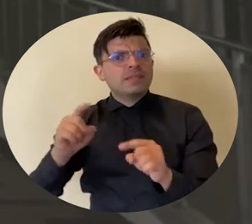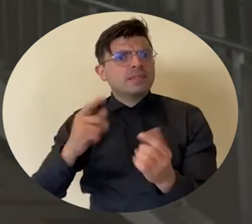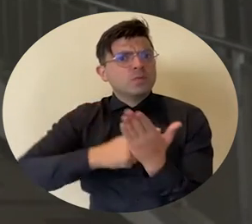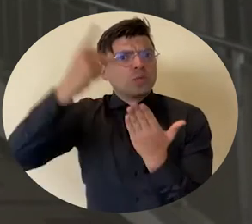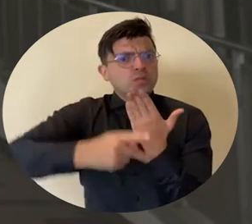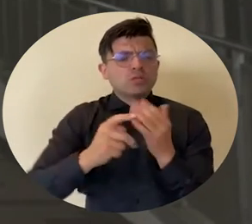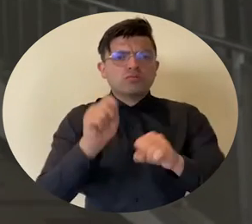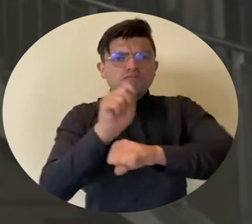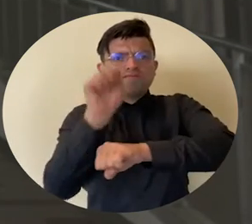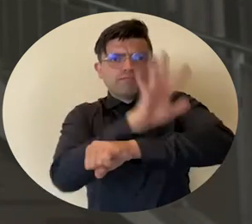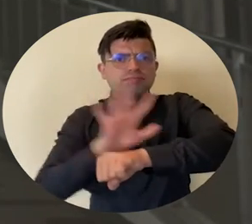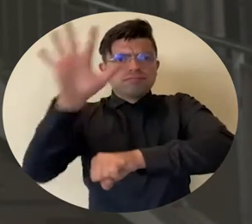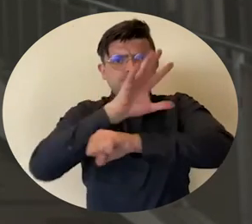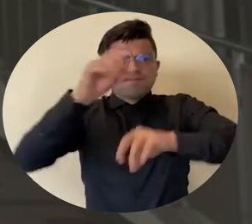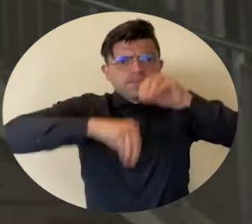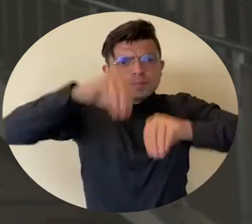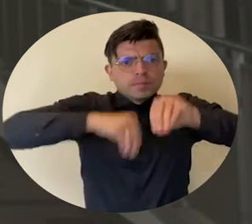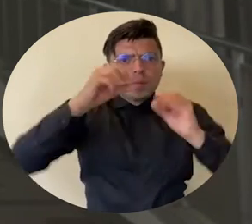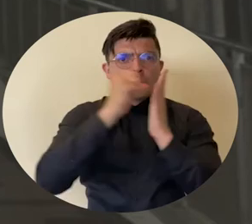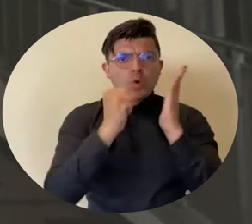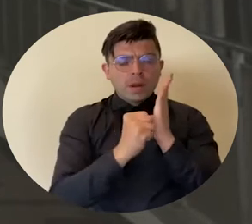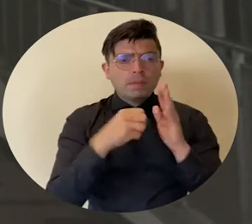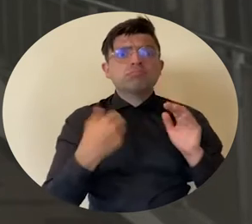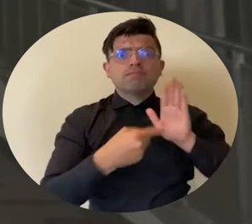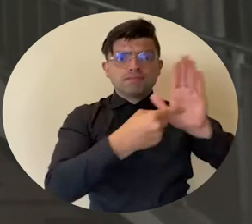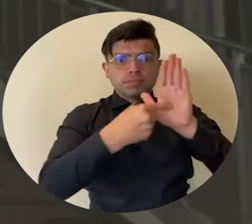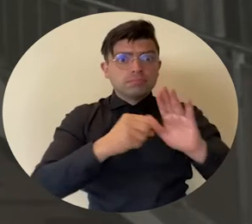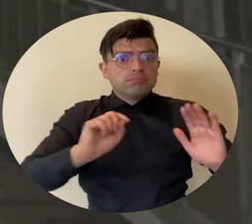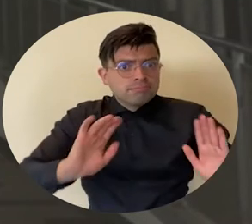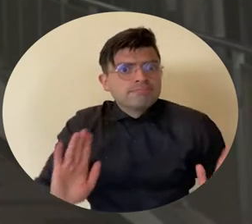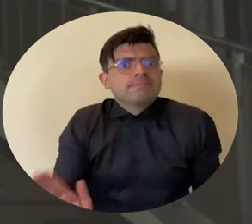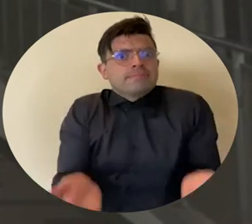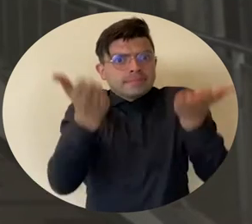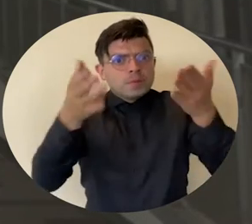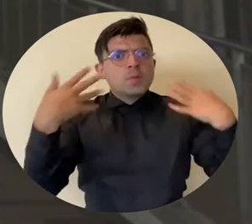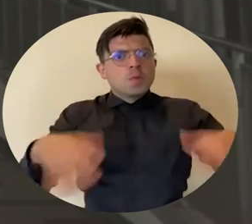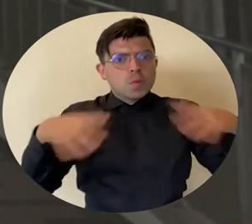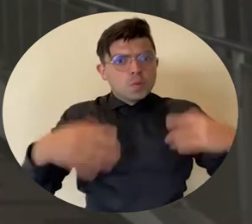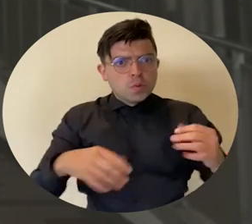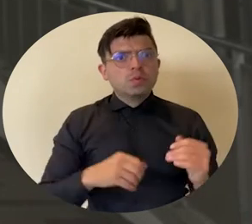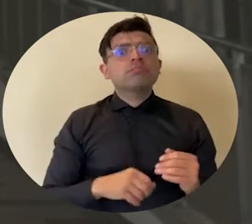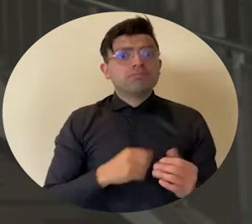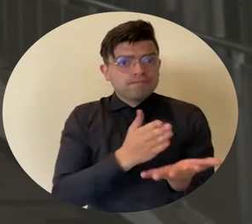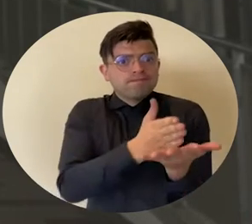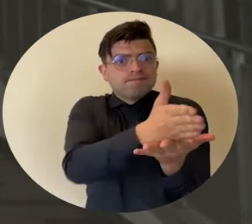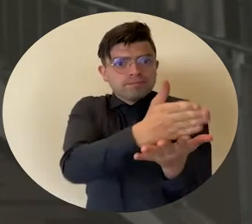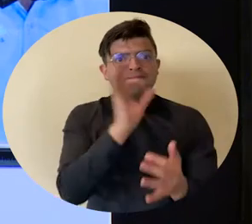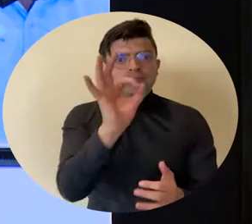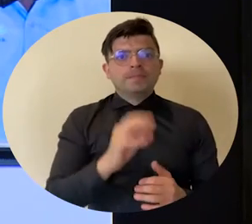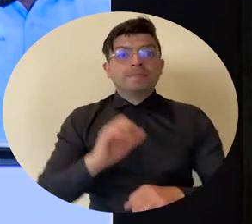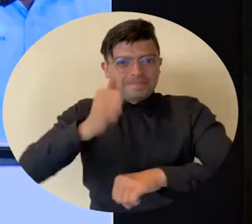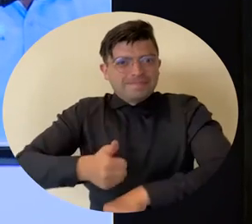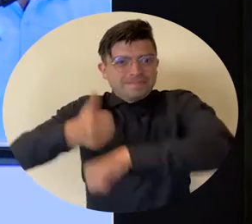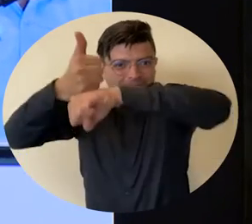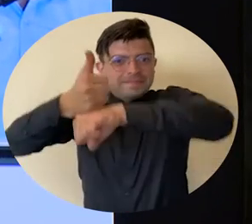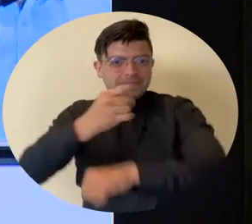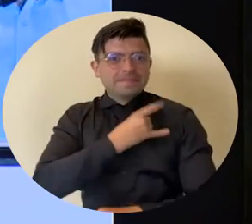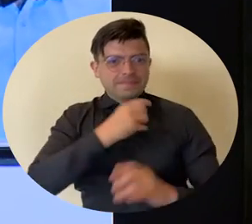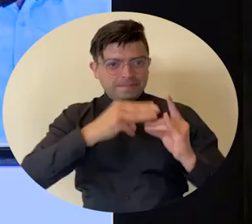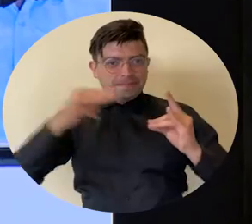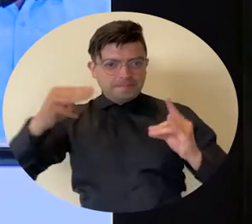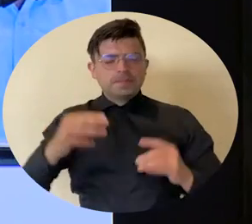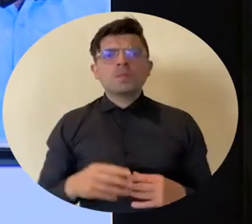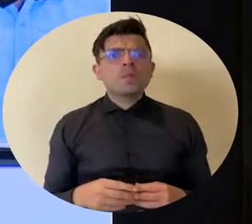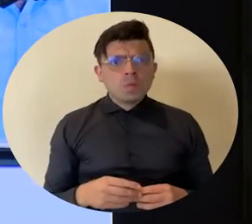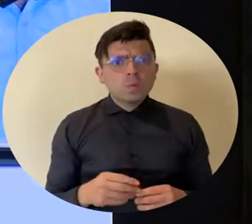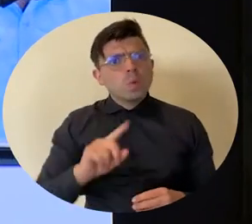en diferentes proyectos de software que se evidencian en cada uno de los aportes que ha realizado el programa. El doctor Pablo Vera